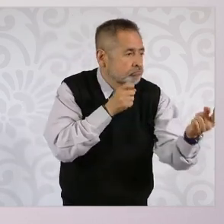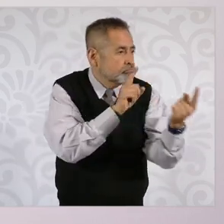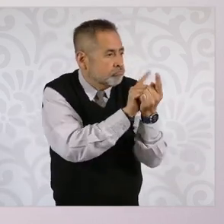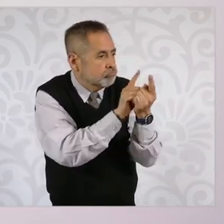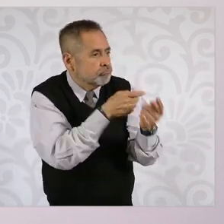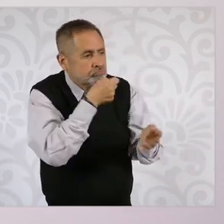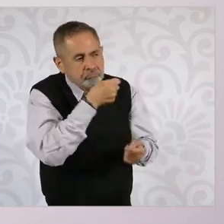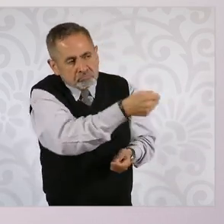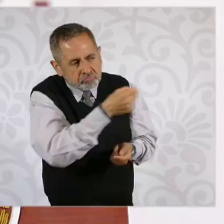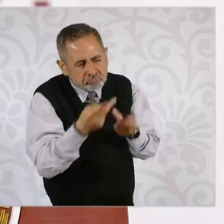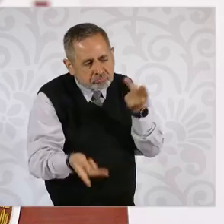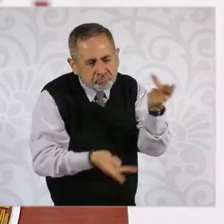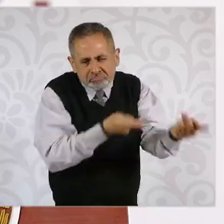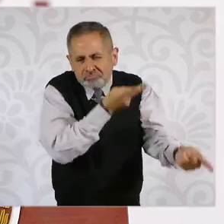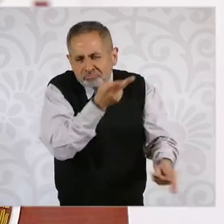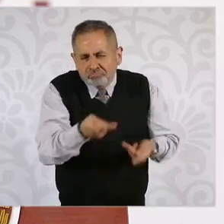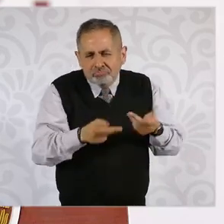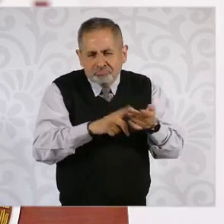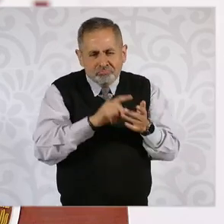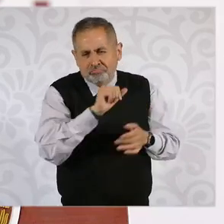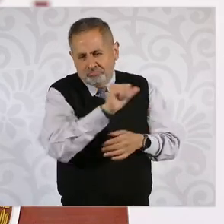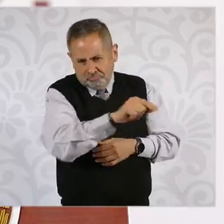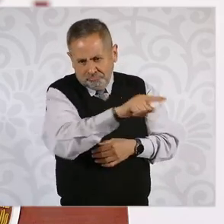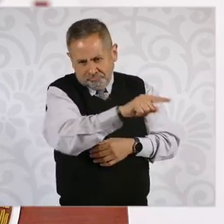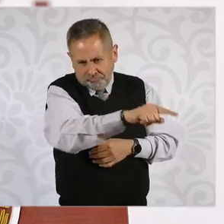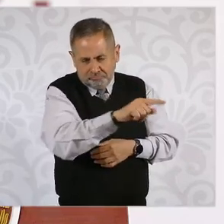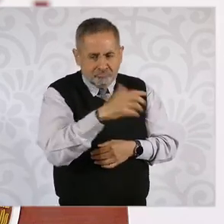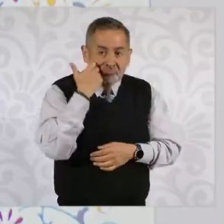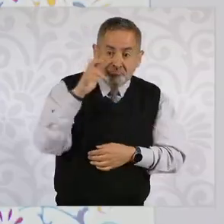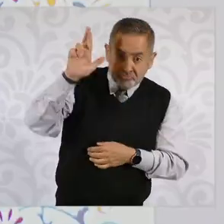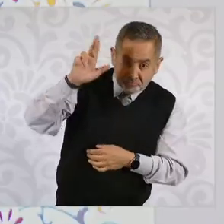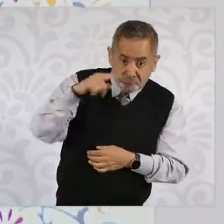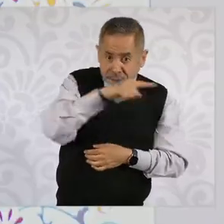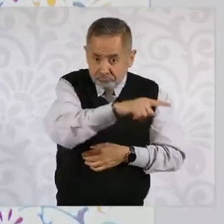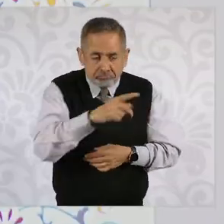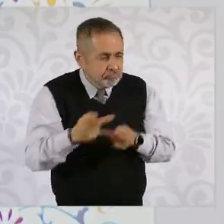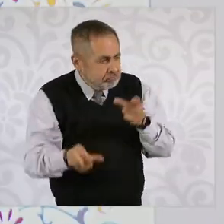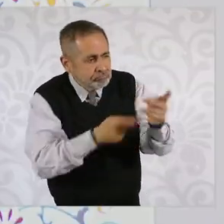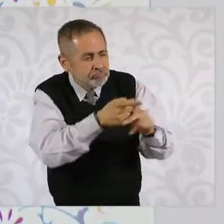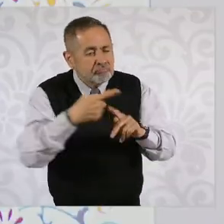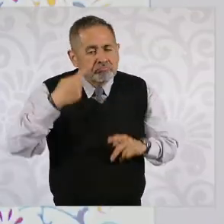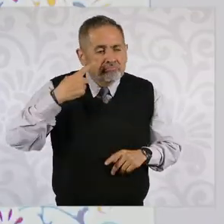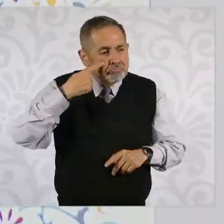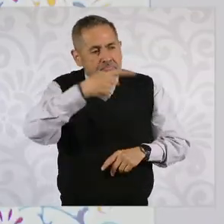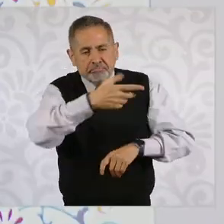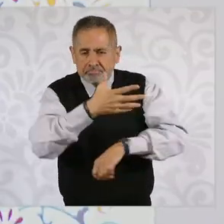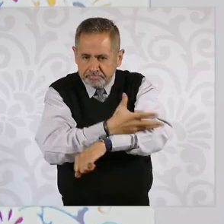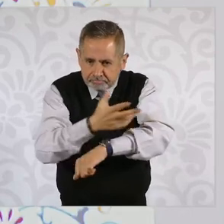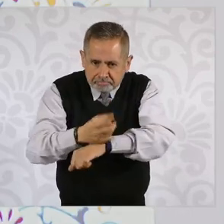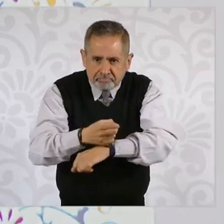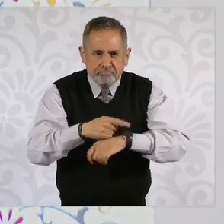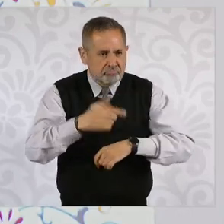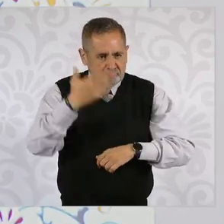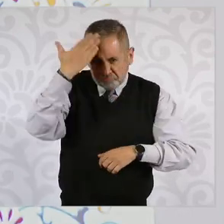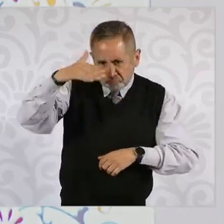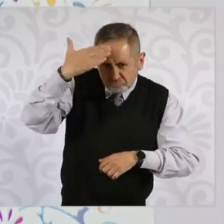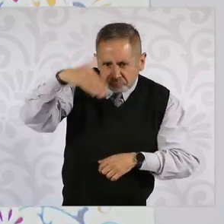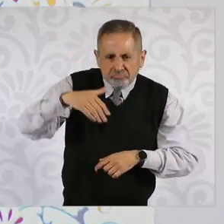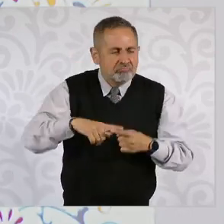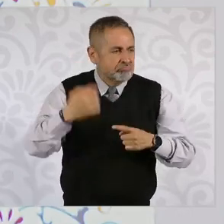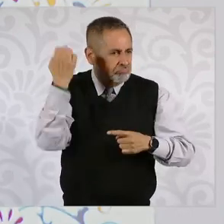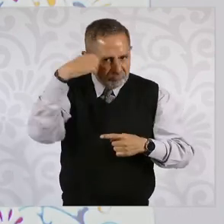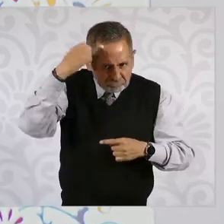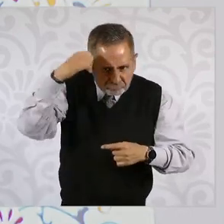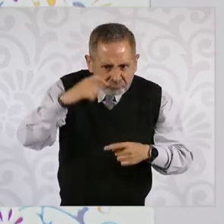estos comités que tienen que ser de personas honestas y capaces en sus áreas.